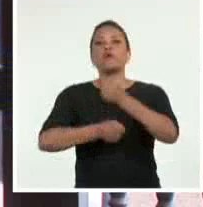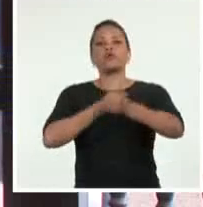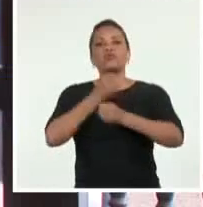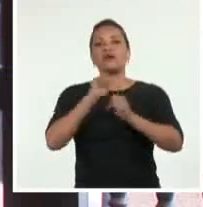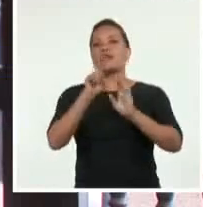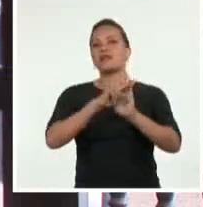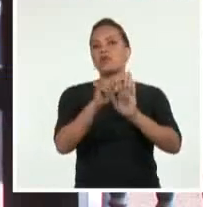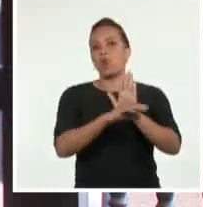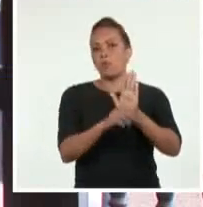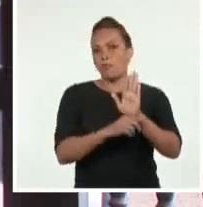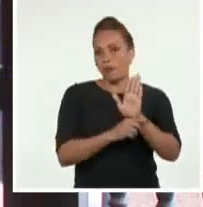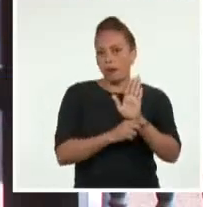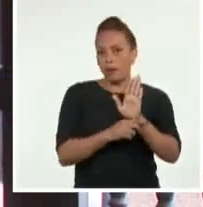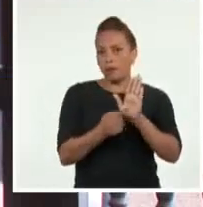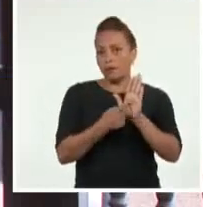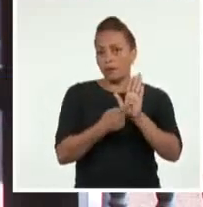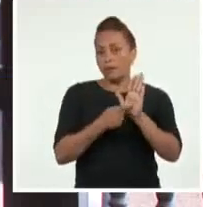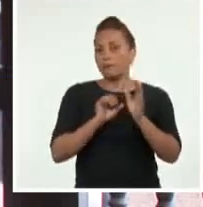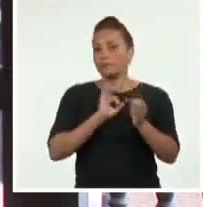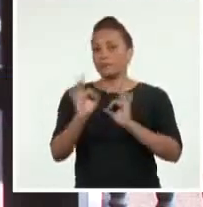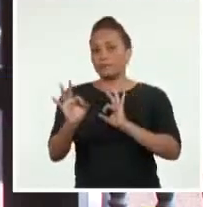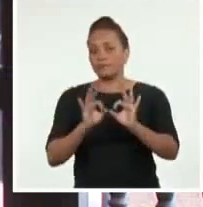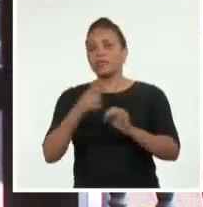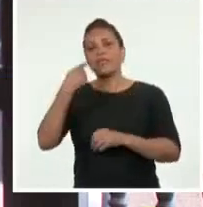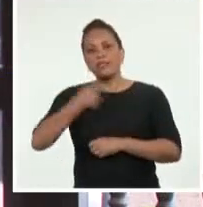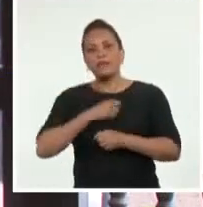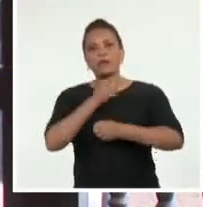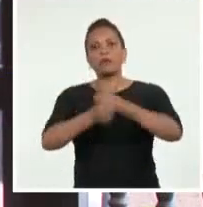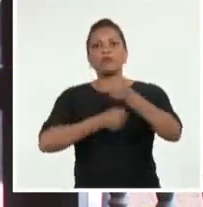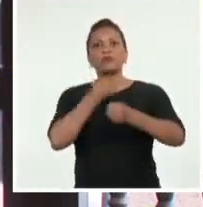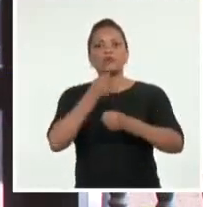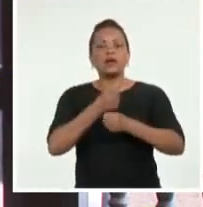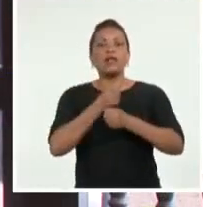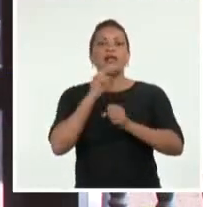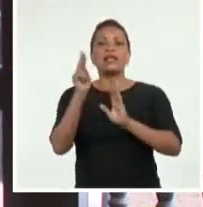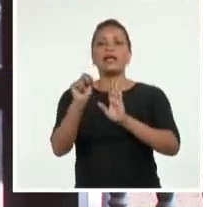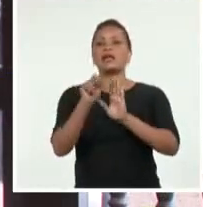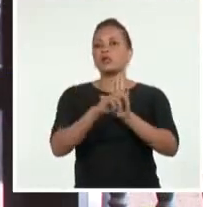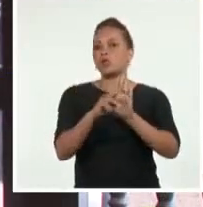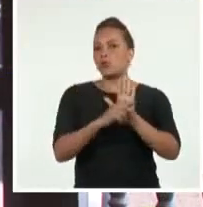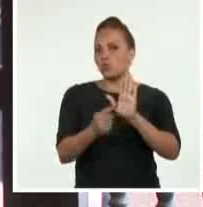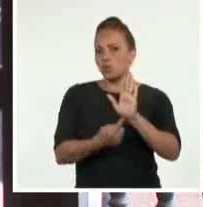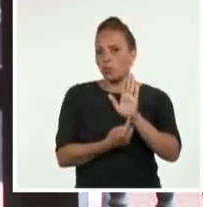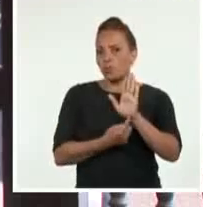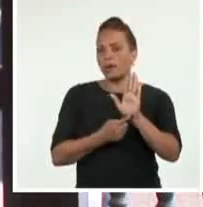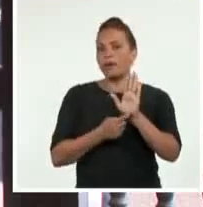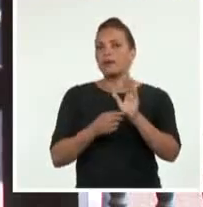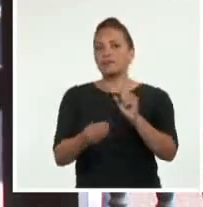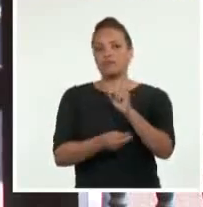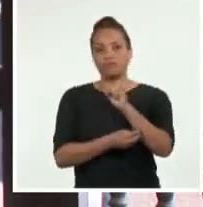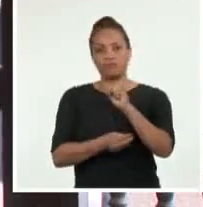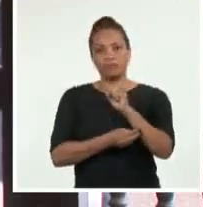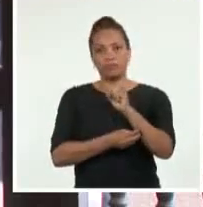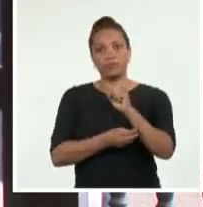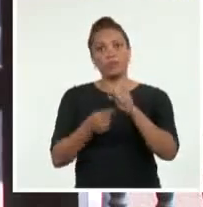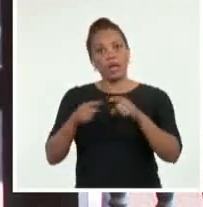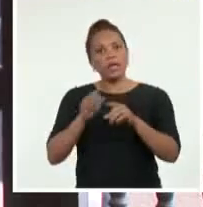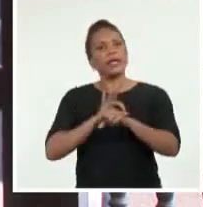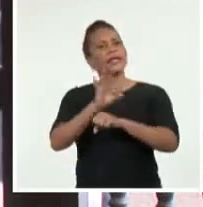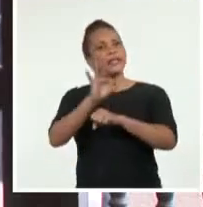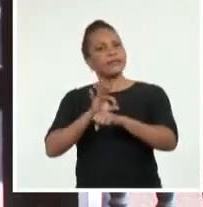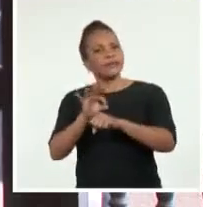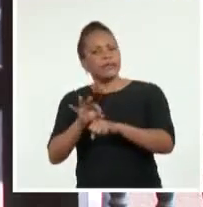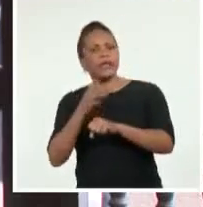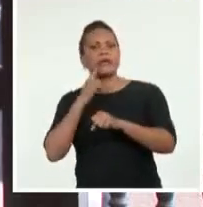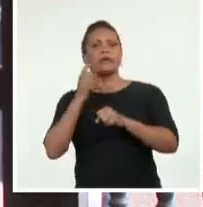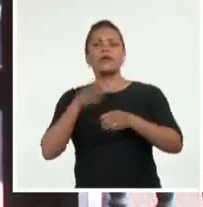o sea ellos tienen que usar la norma sismo resistente. Si usan la norma sismo resistente los criterios de diseño, evidentemente